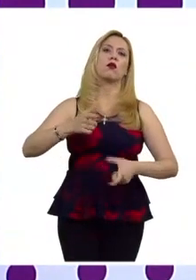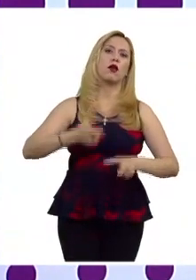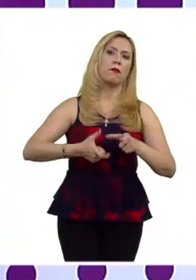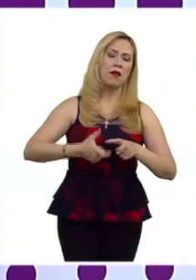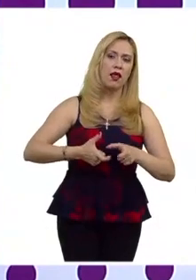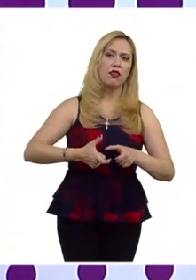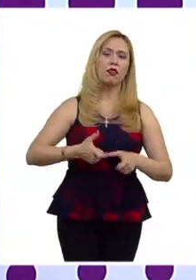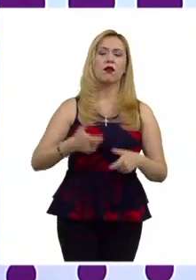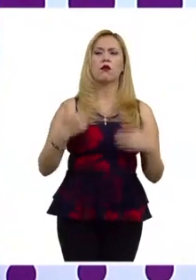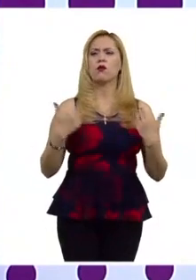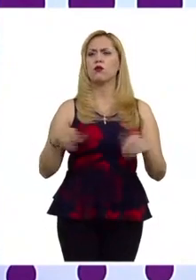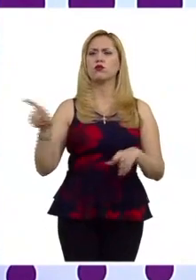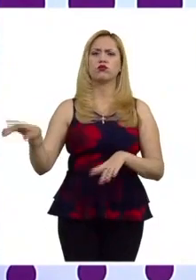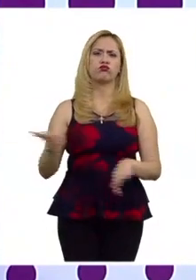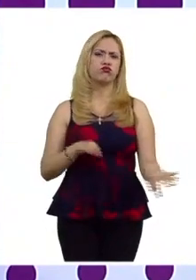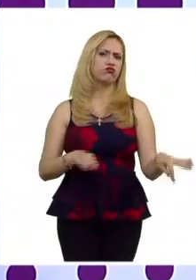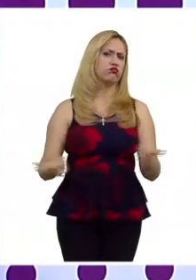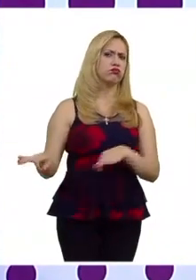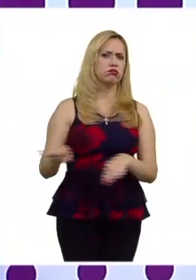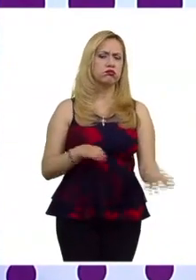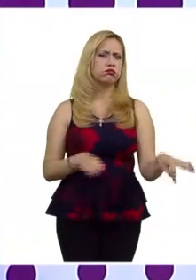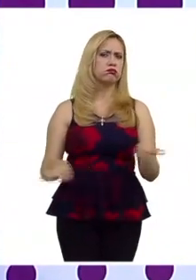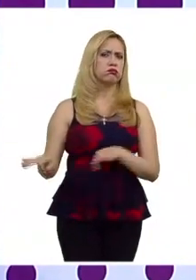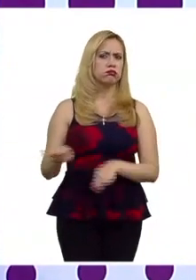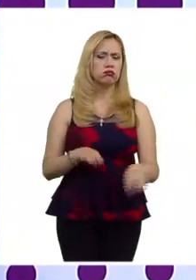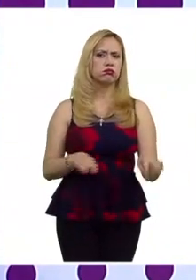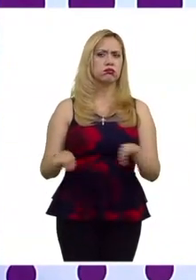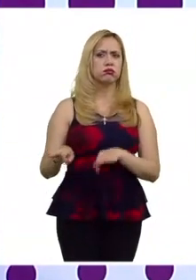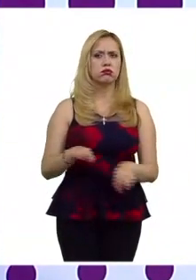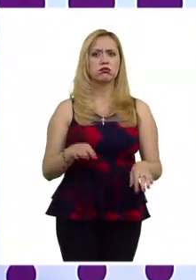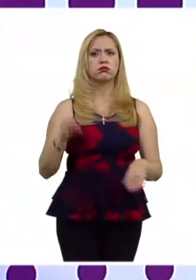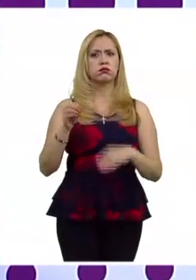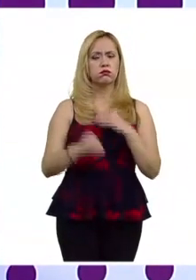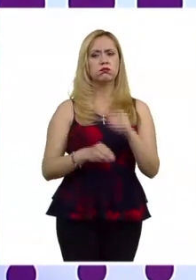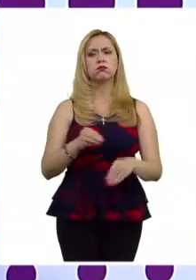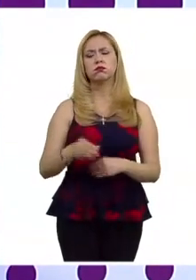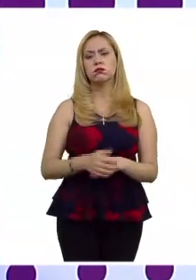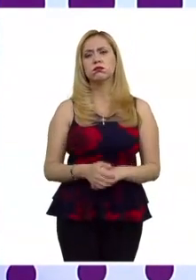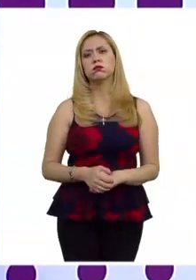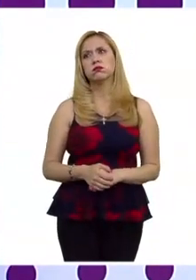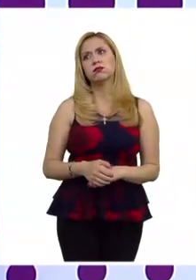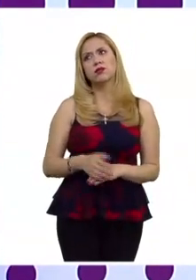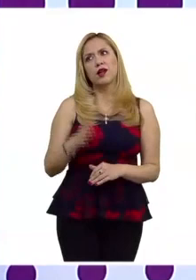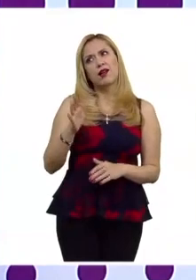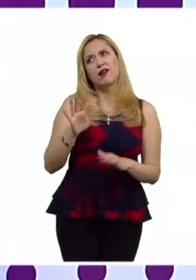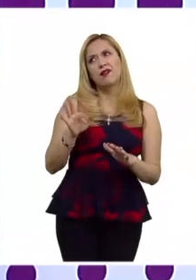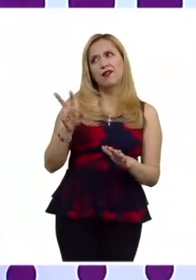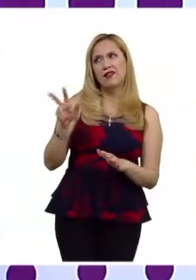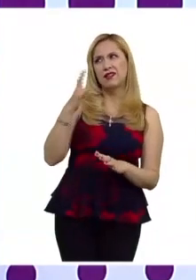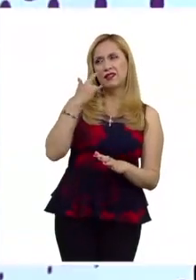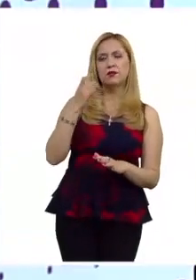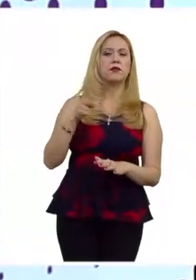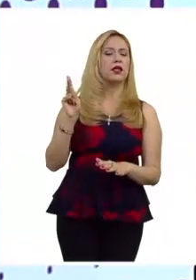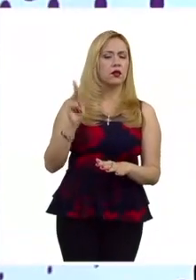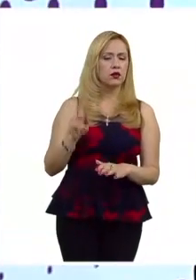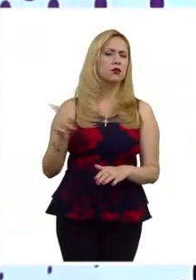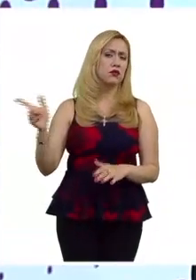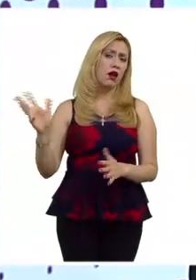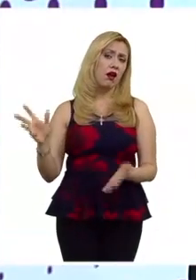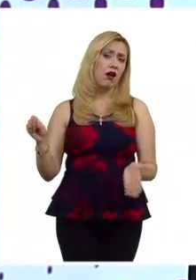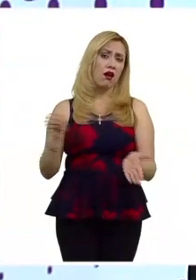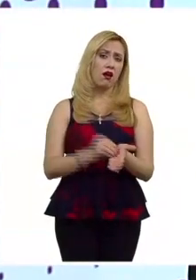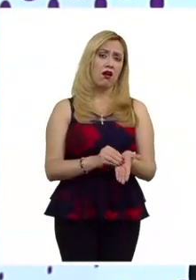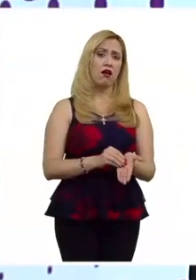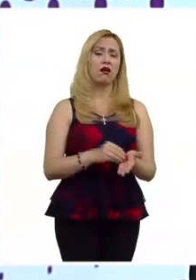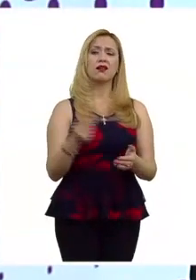un gran trabajo podría ser muy criticable pero pues creo que la base de todo estaría